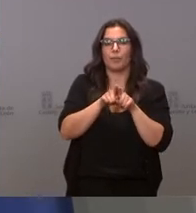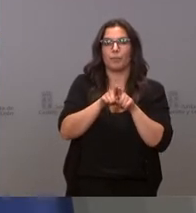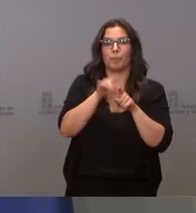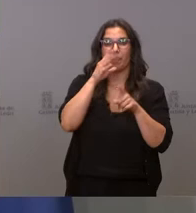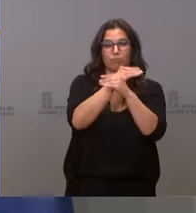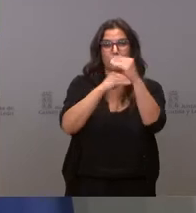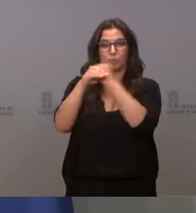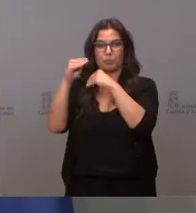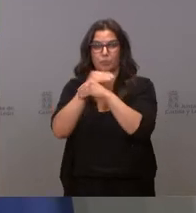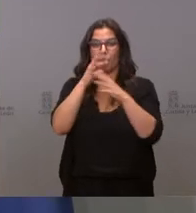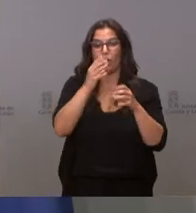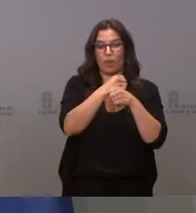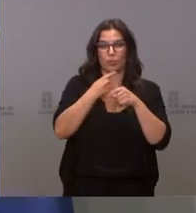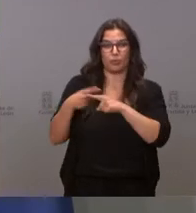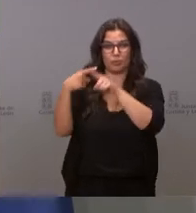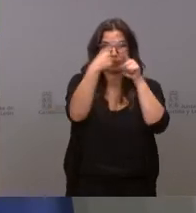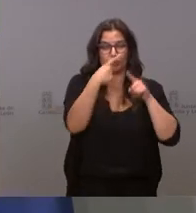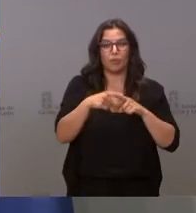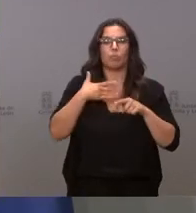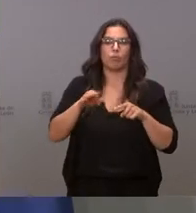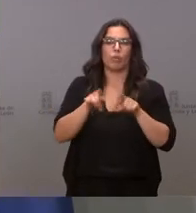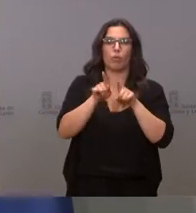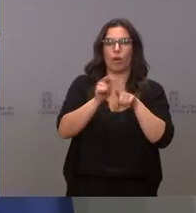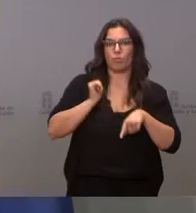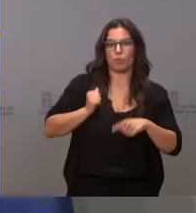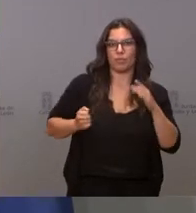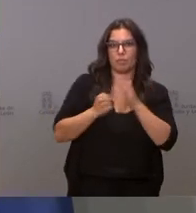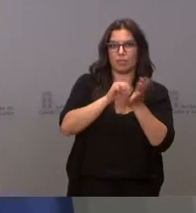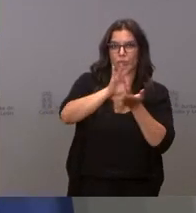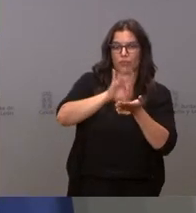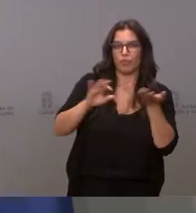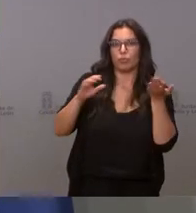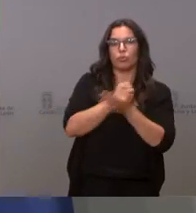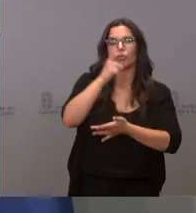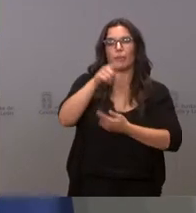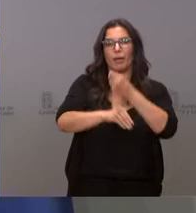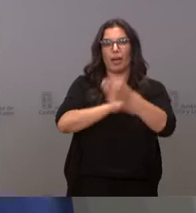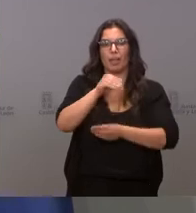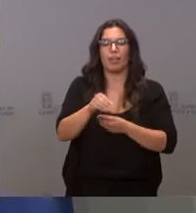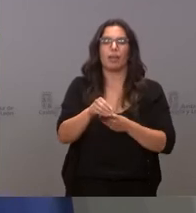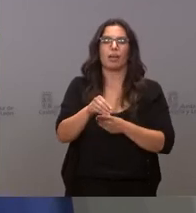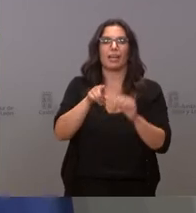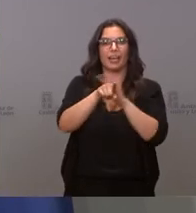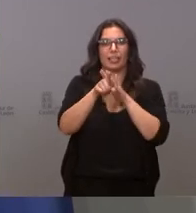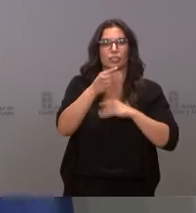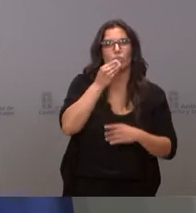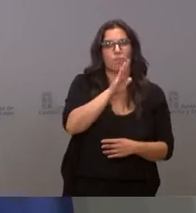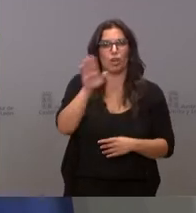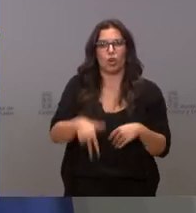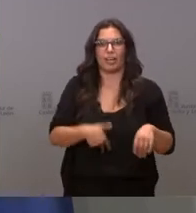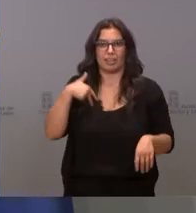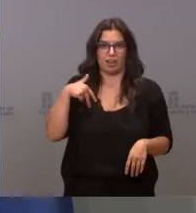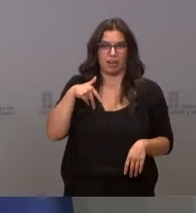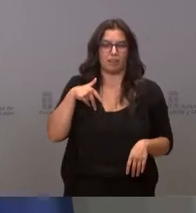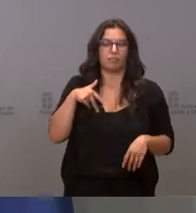los diferentes laboratorios, racionalizar nuestros servicios y realizar una mejor gestión global, así como